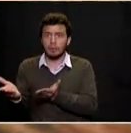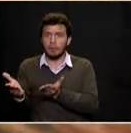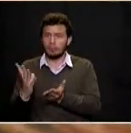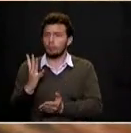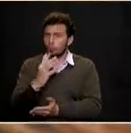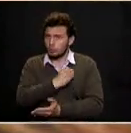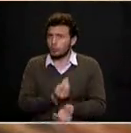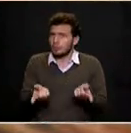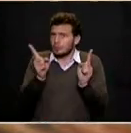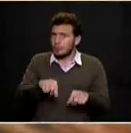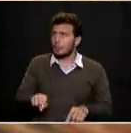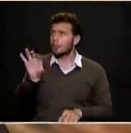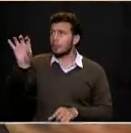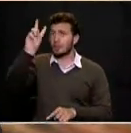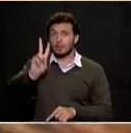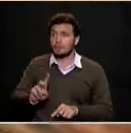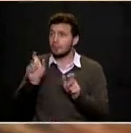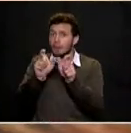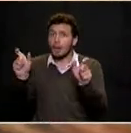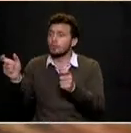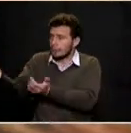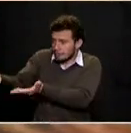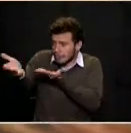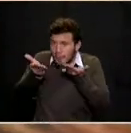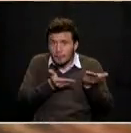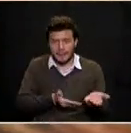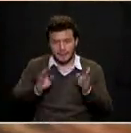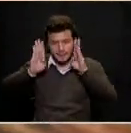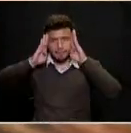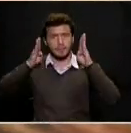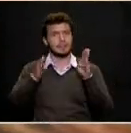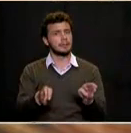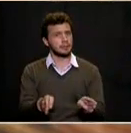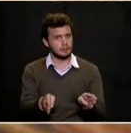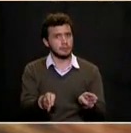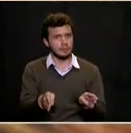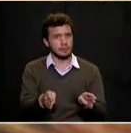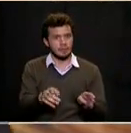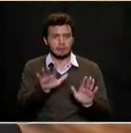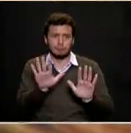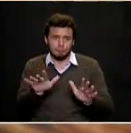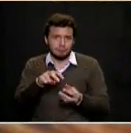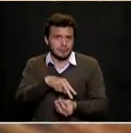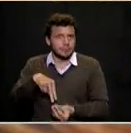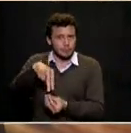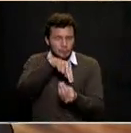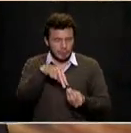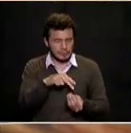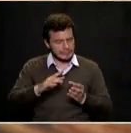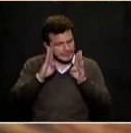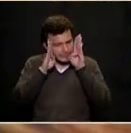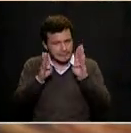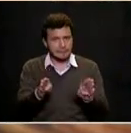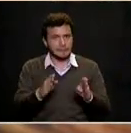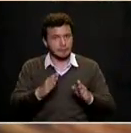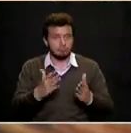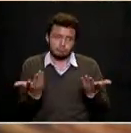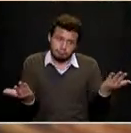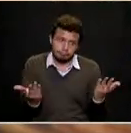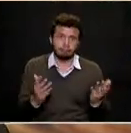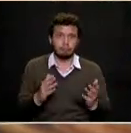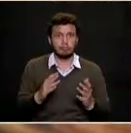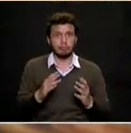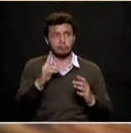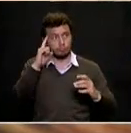debemos recibir a los venezolanos con toda la atención que corresponde en este tipo de situaciones. Obviamente, articulados con el gobierno